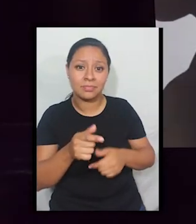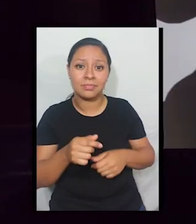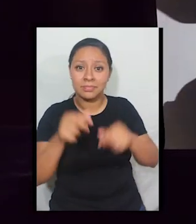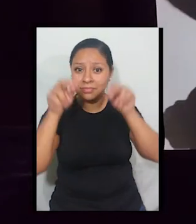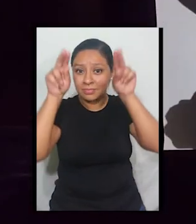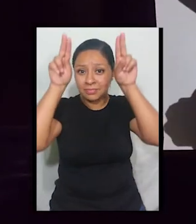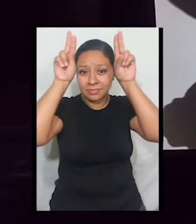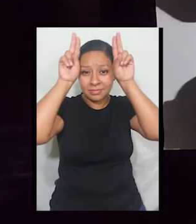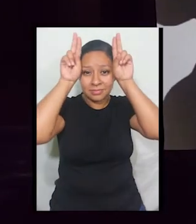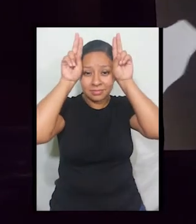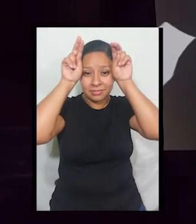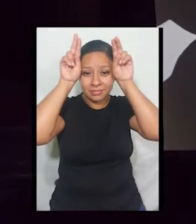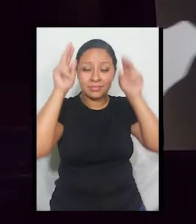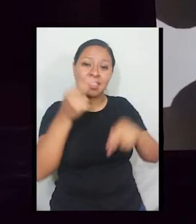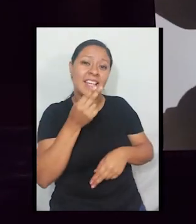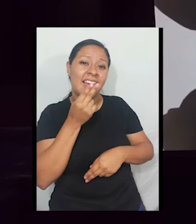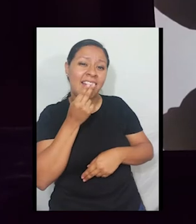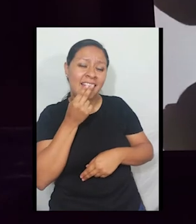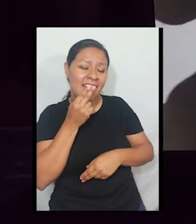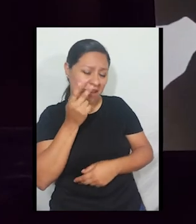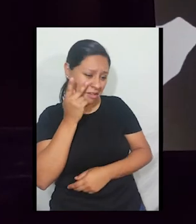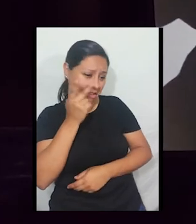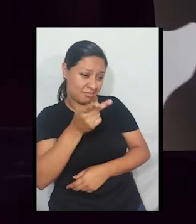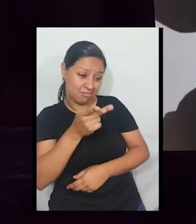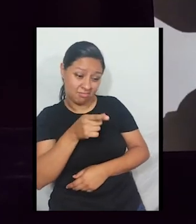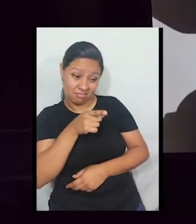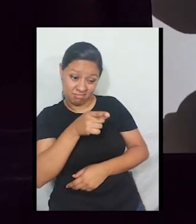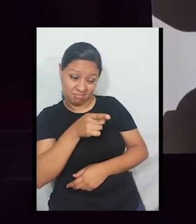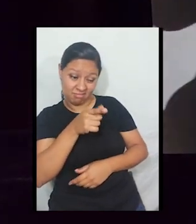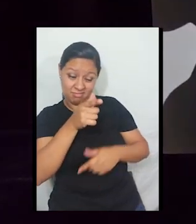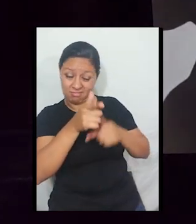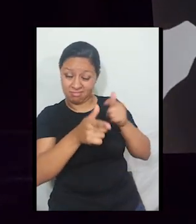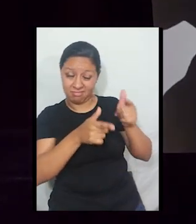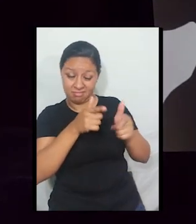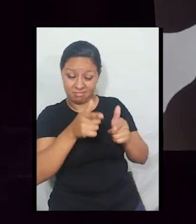la liebre vio que la tortuga iba muy lento y decidió dormir